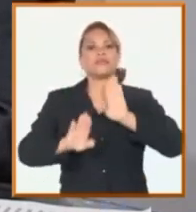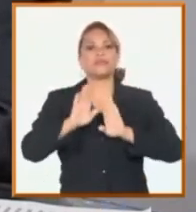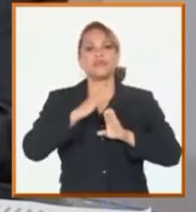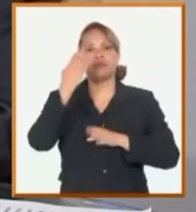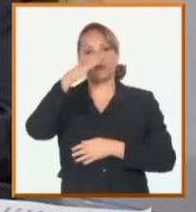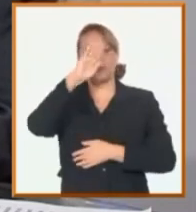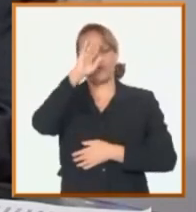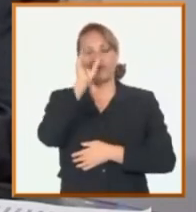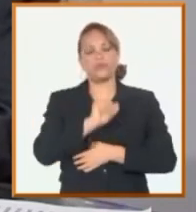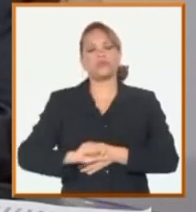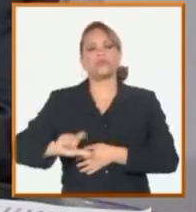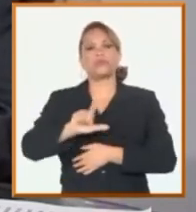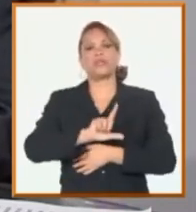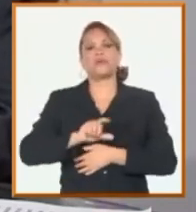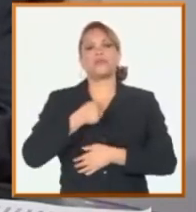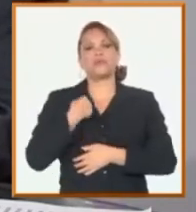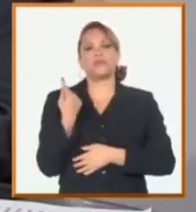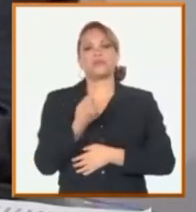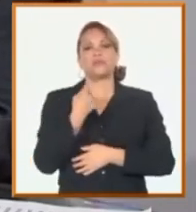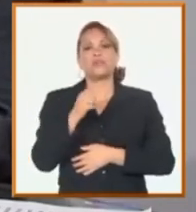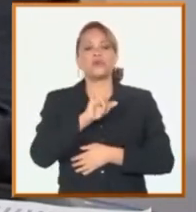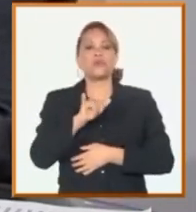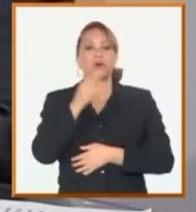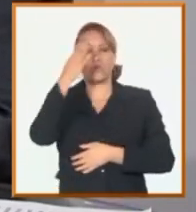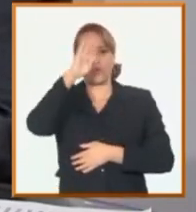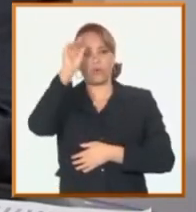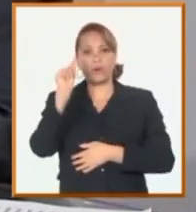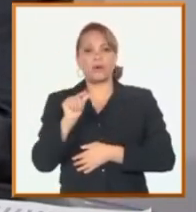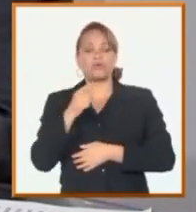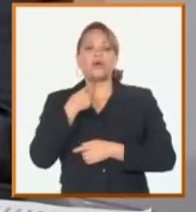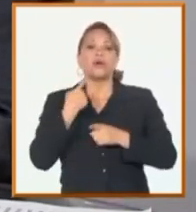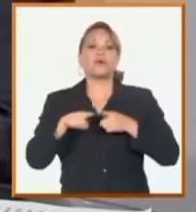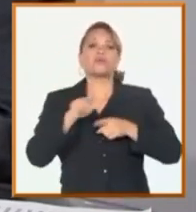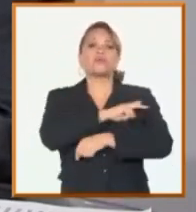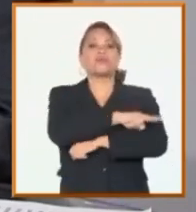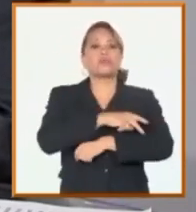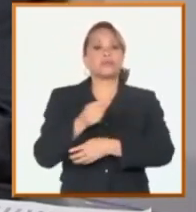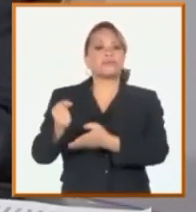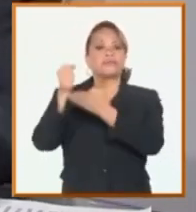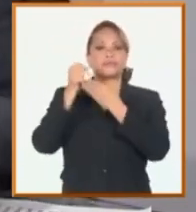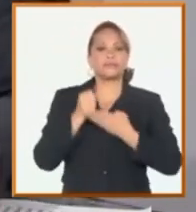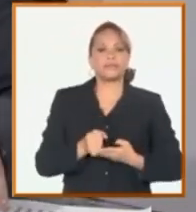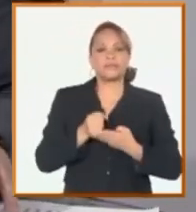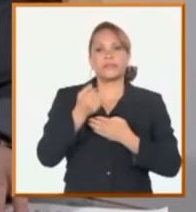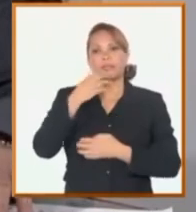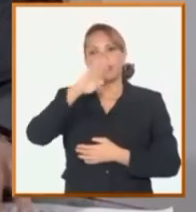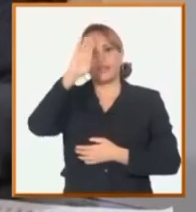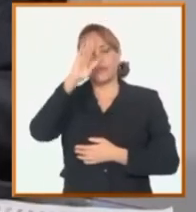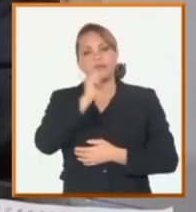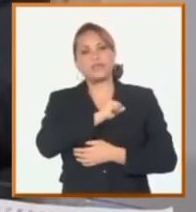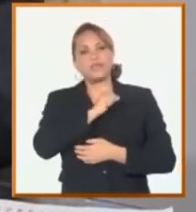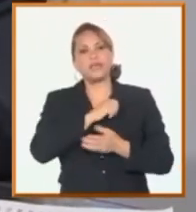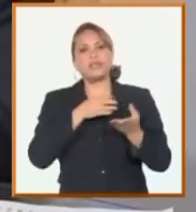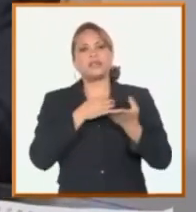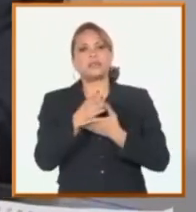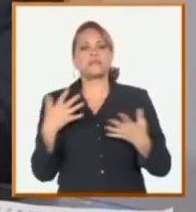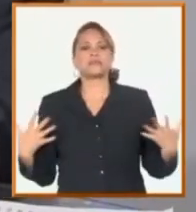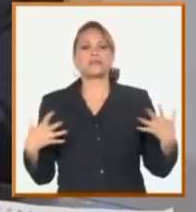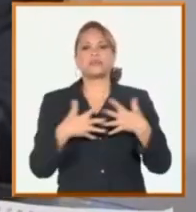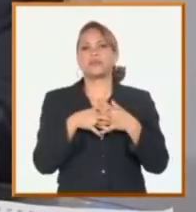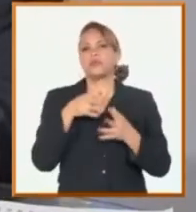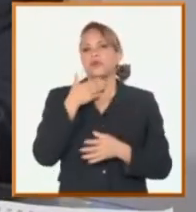socialismo nuestro, y también los cubanos que están en el exterior, que apoyan a nuestro país, y que quieren y mantienen buenas relaciones